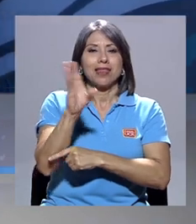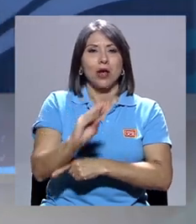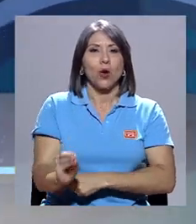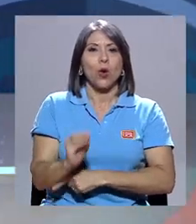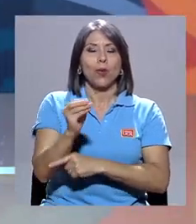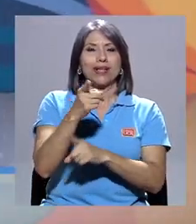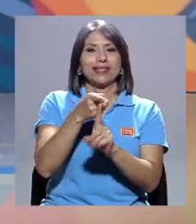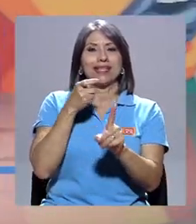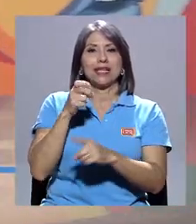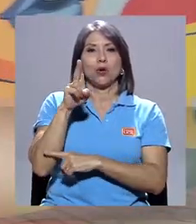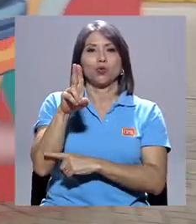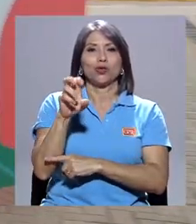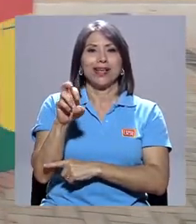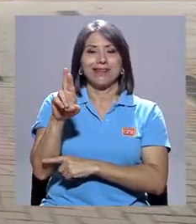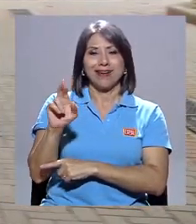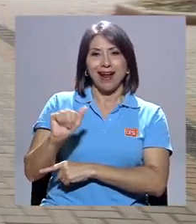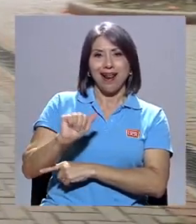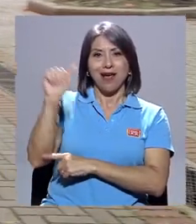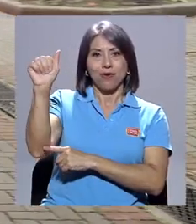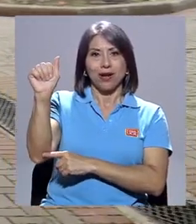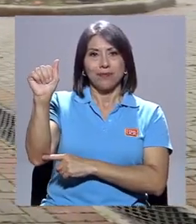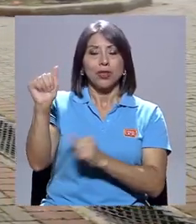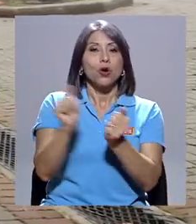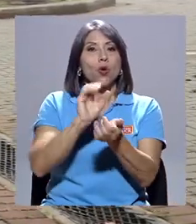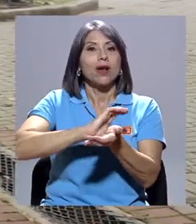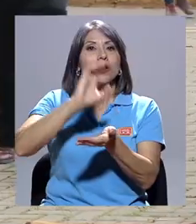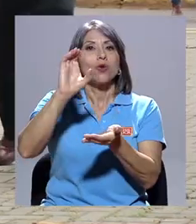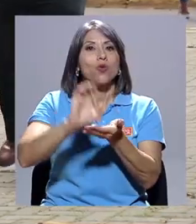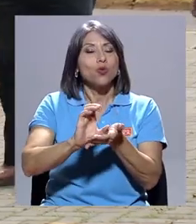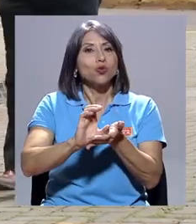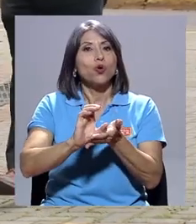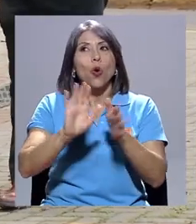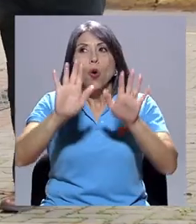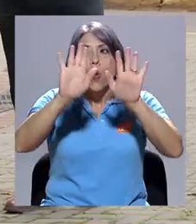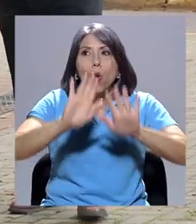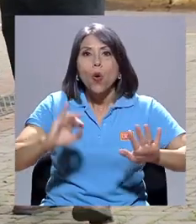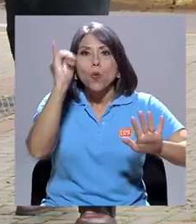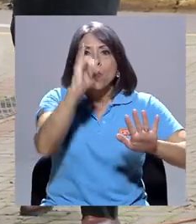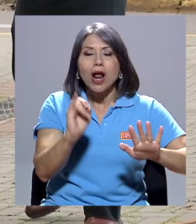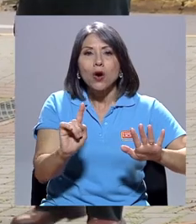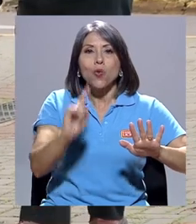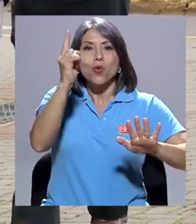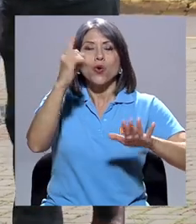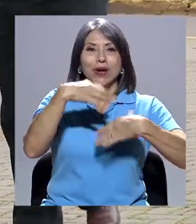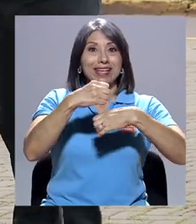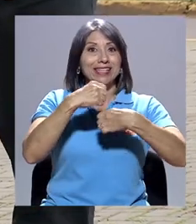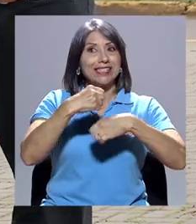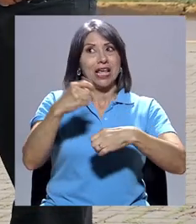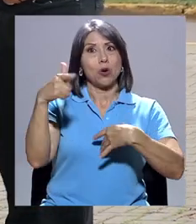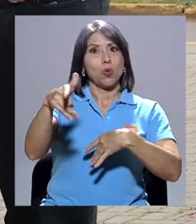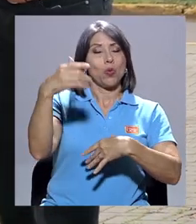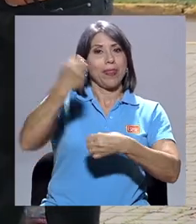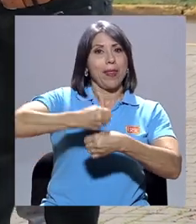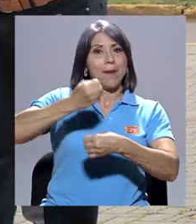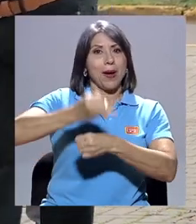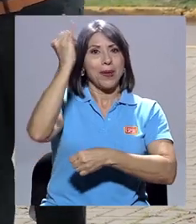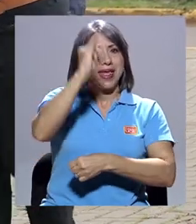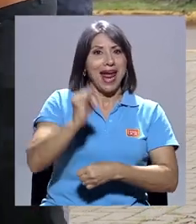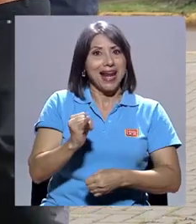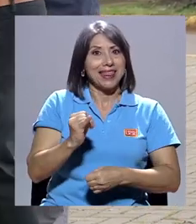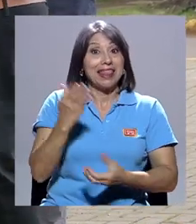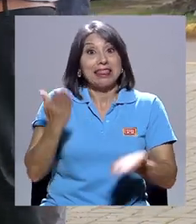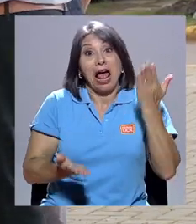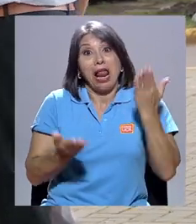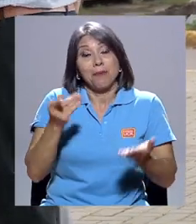de Alajuela de la UCR, quienes en el marco del curso Mural 1 diseñaron y ejecutaron la obra de arte que probablemente a usted le haya